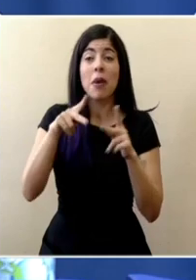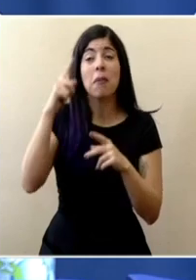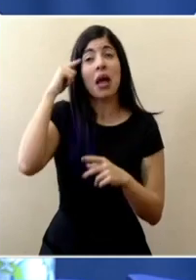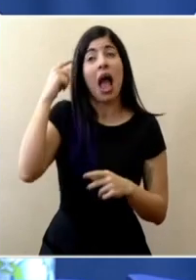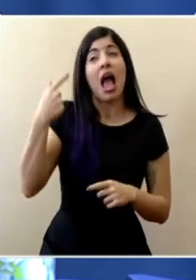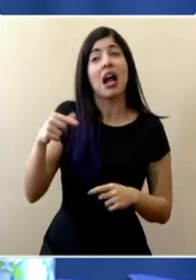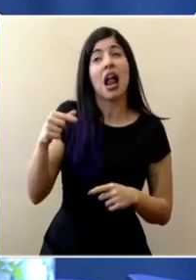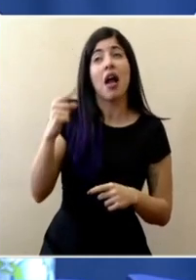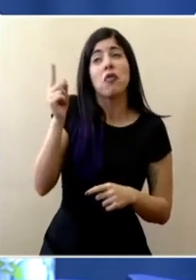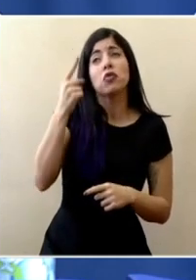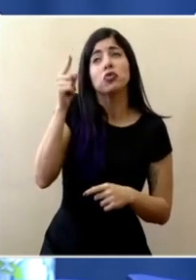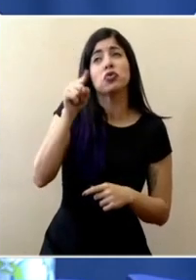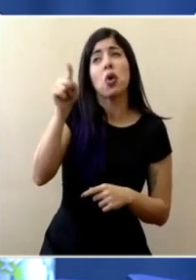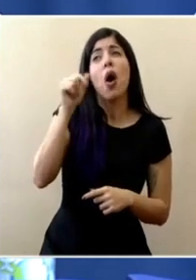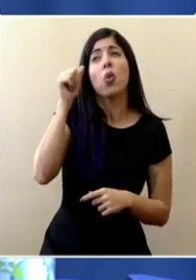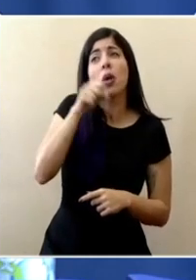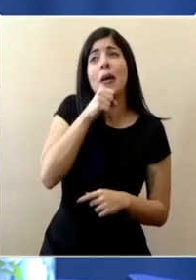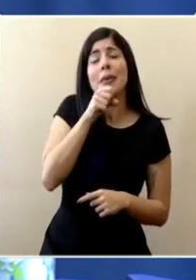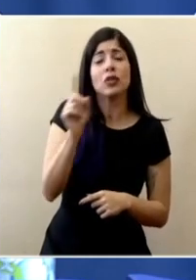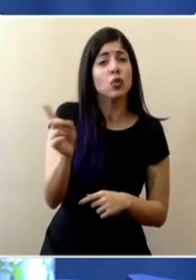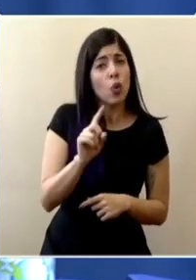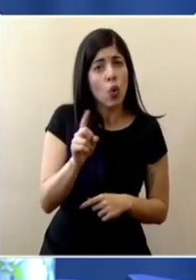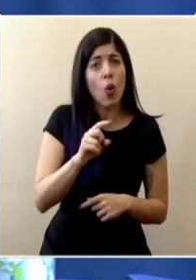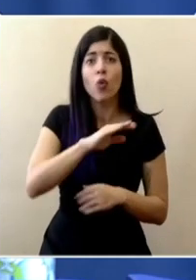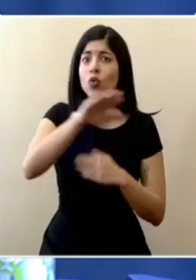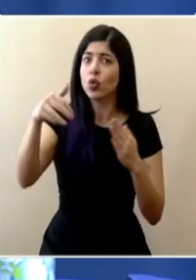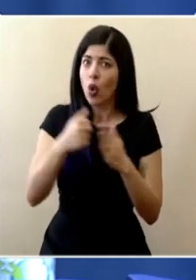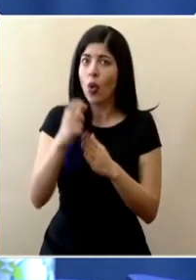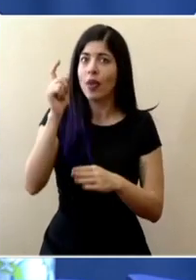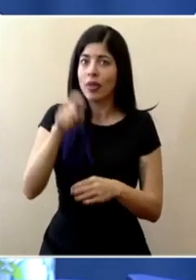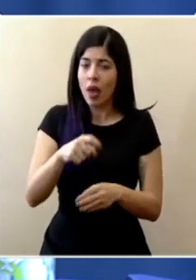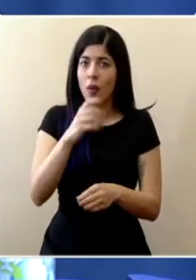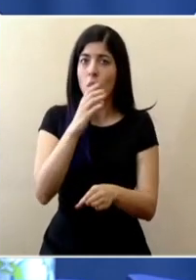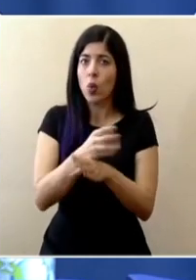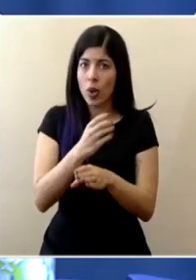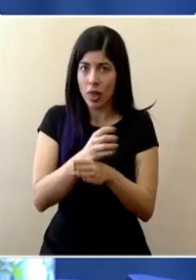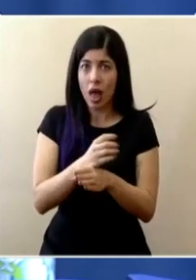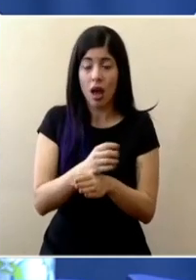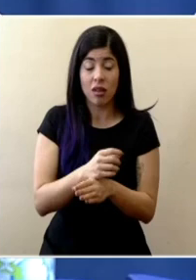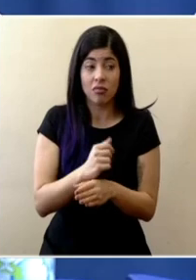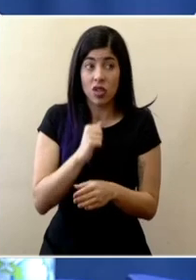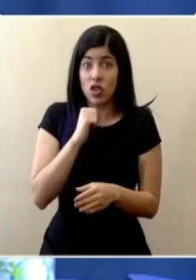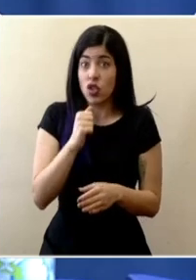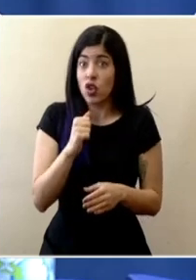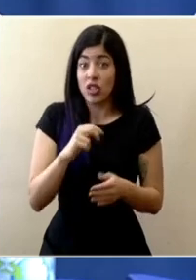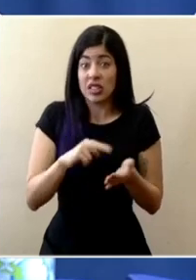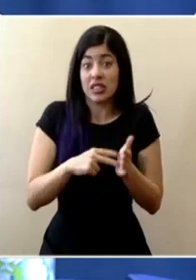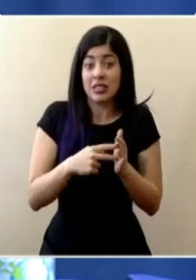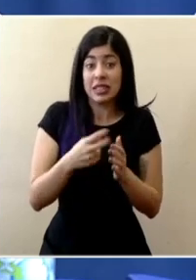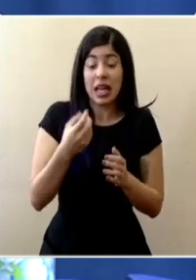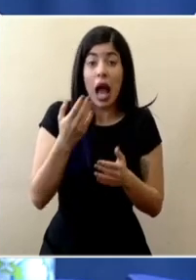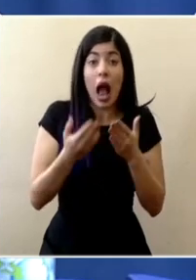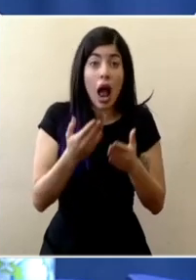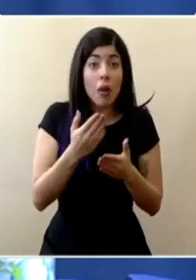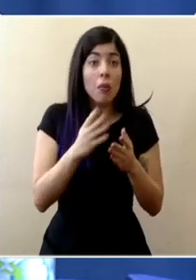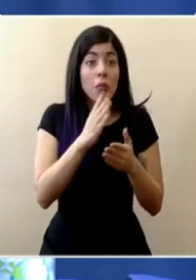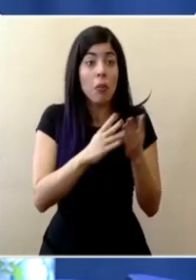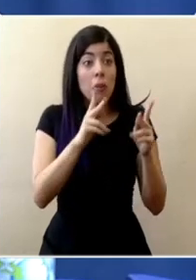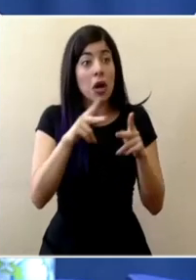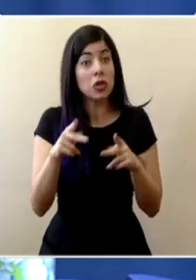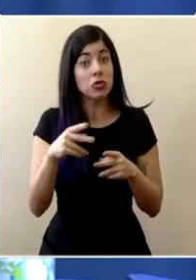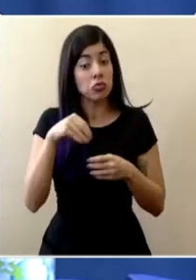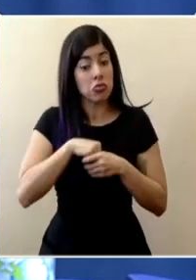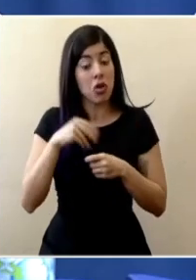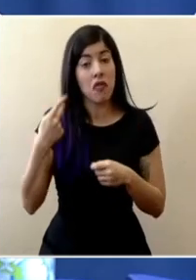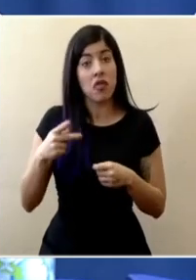gravemente son adultos mayores y tenemos que cuidarnos todos y todas incluso no necesariamente personas que tengan